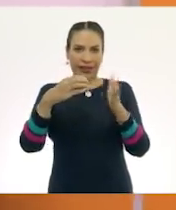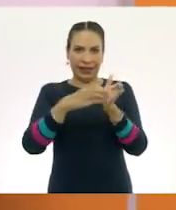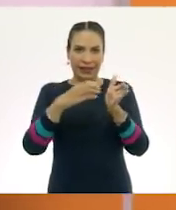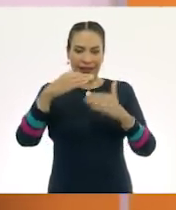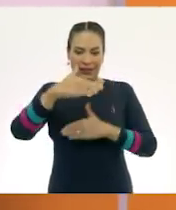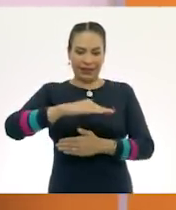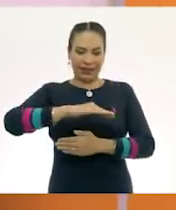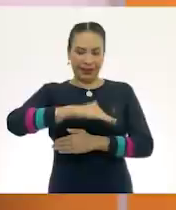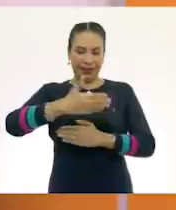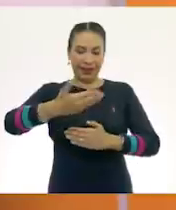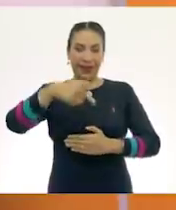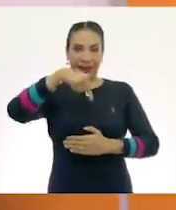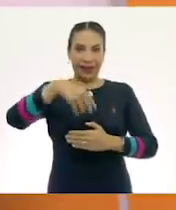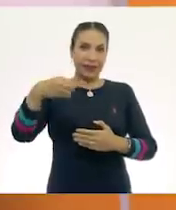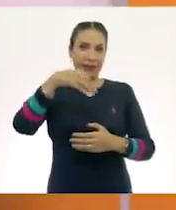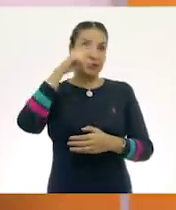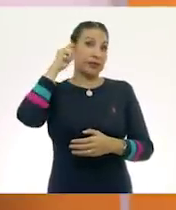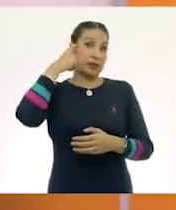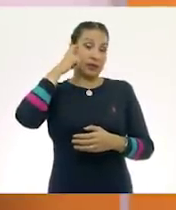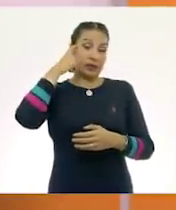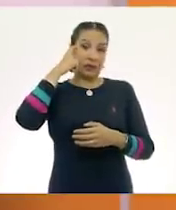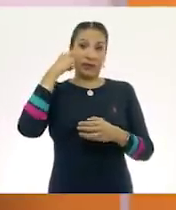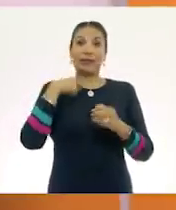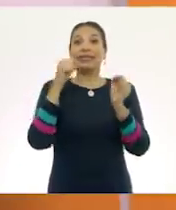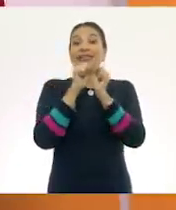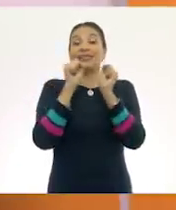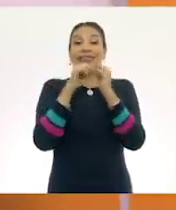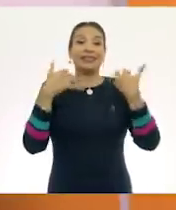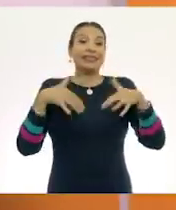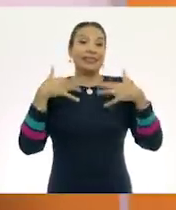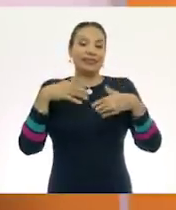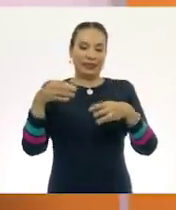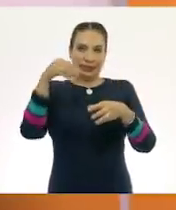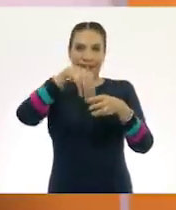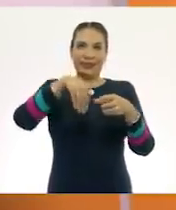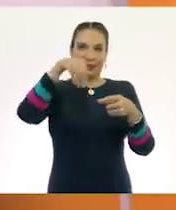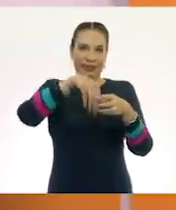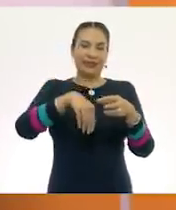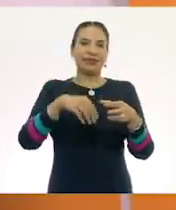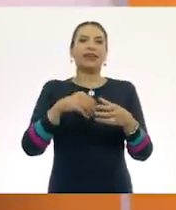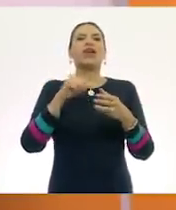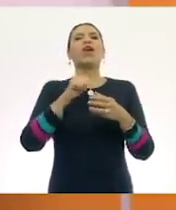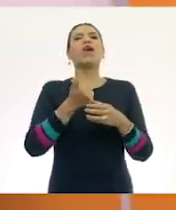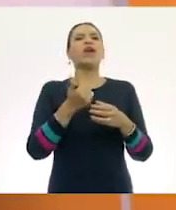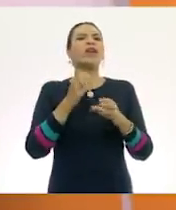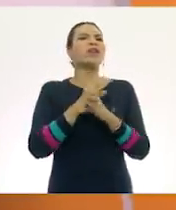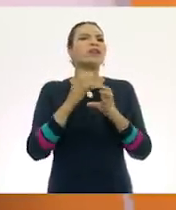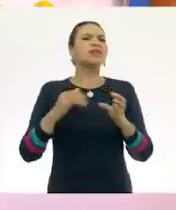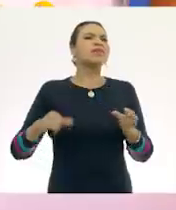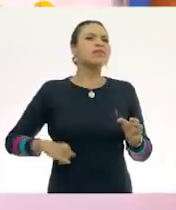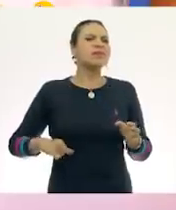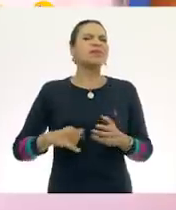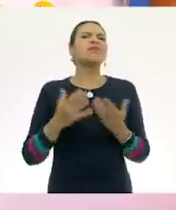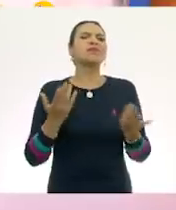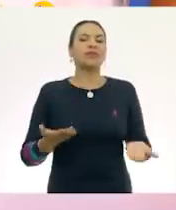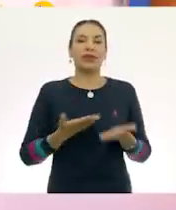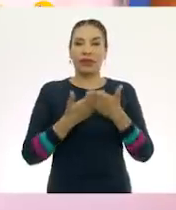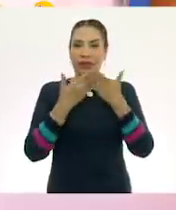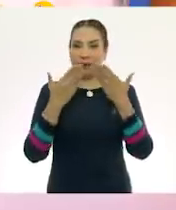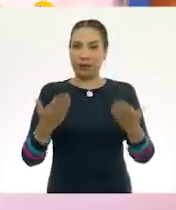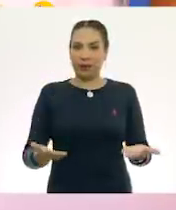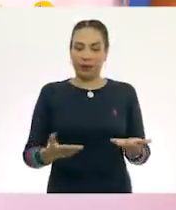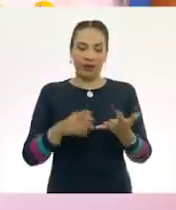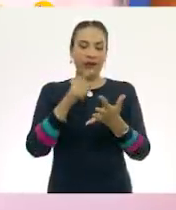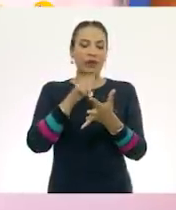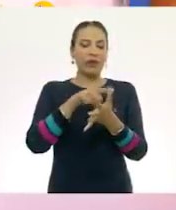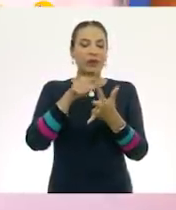si no, mi sobrina se va a enojar conmigo si no se los regreso. ¿Te parece? Y vamos a hacerlo de una manera interesante. Ahora vamos a